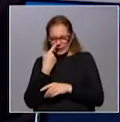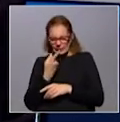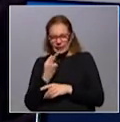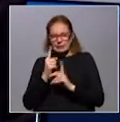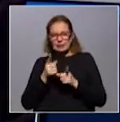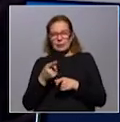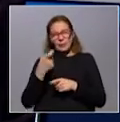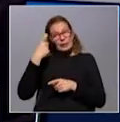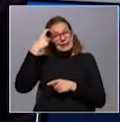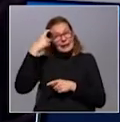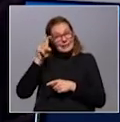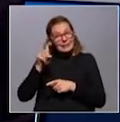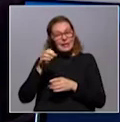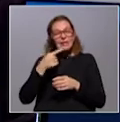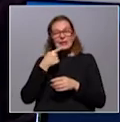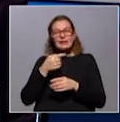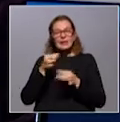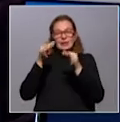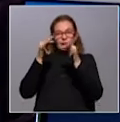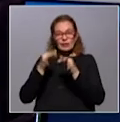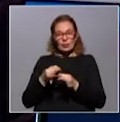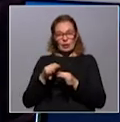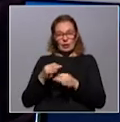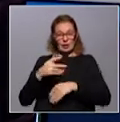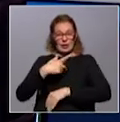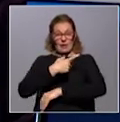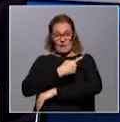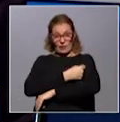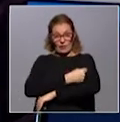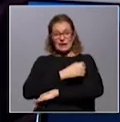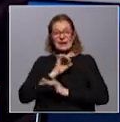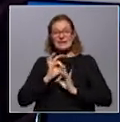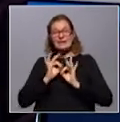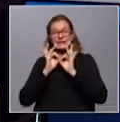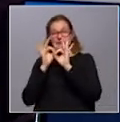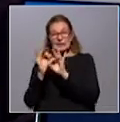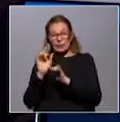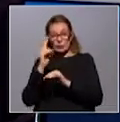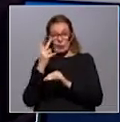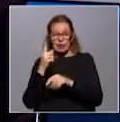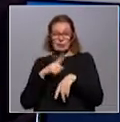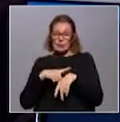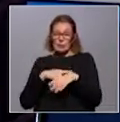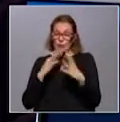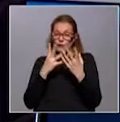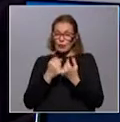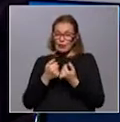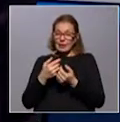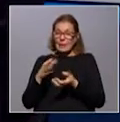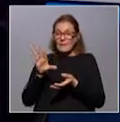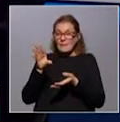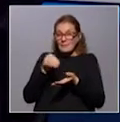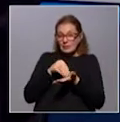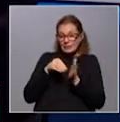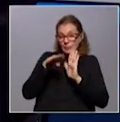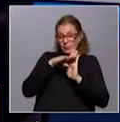porque la idea es asegurar que la logística de las vacunas llegue a Uruguay en tiempo y forma y sean incorporados en